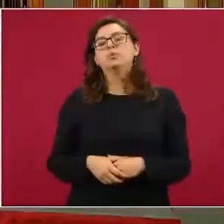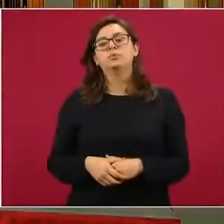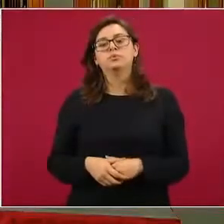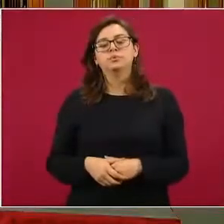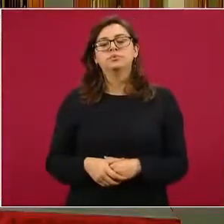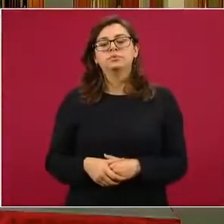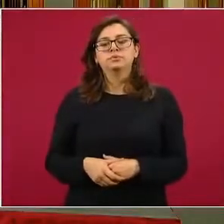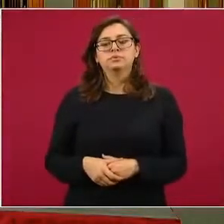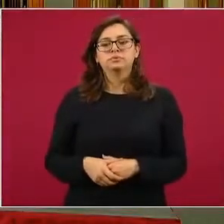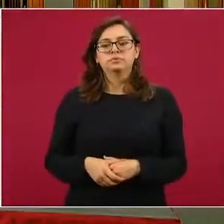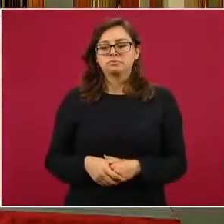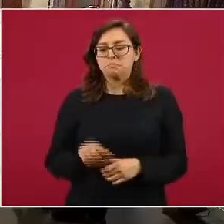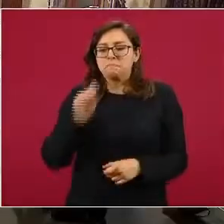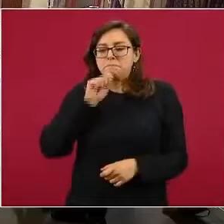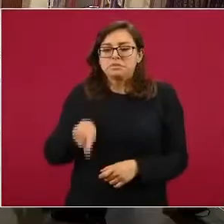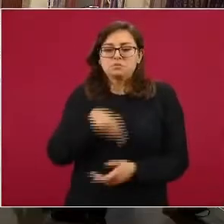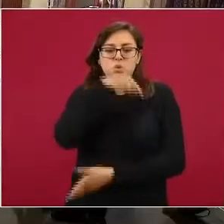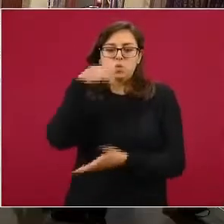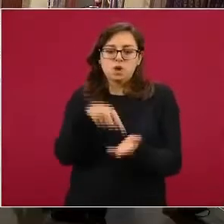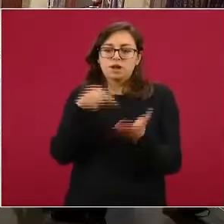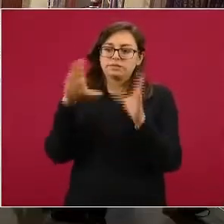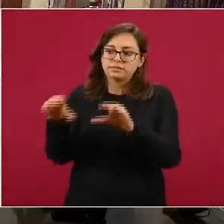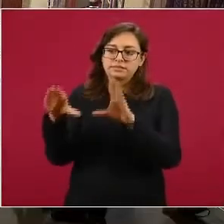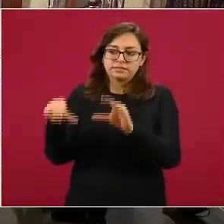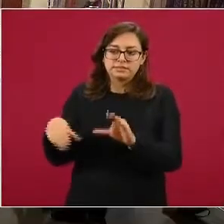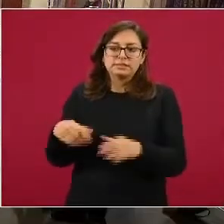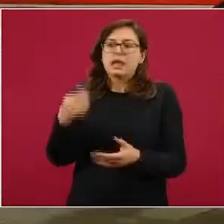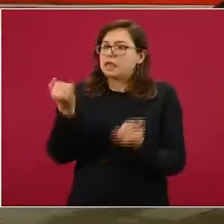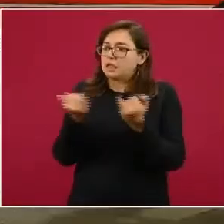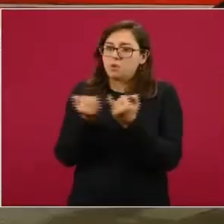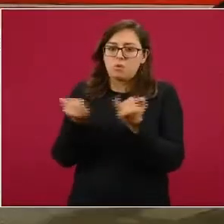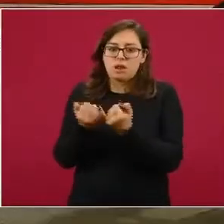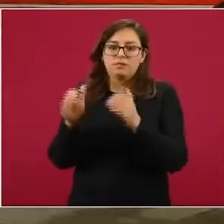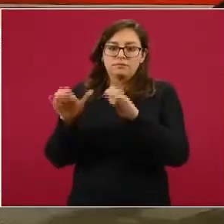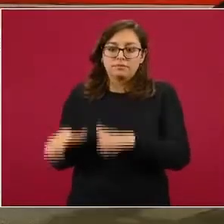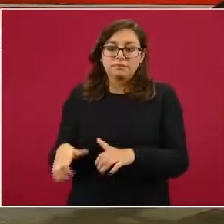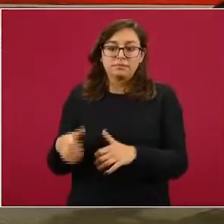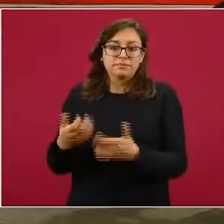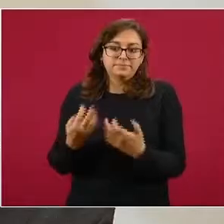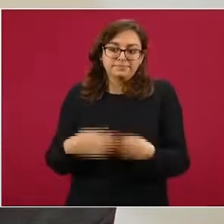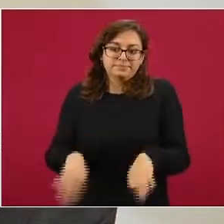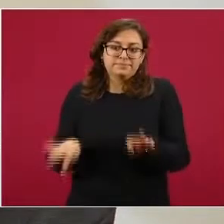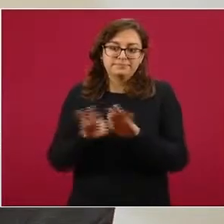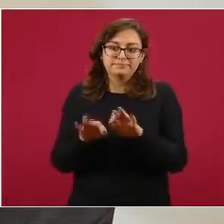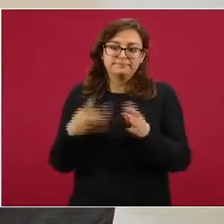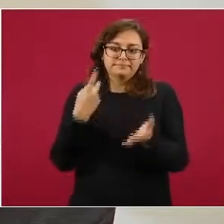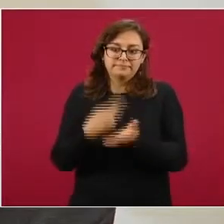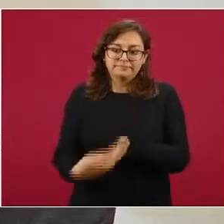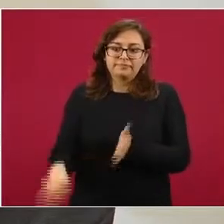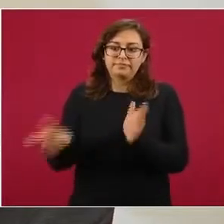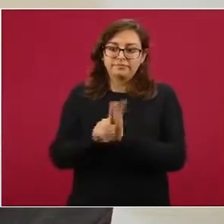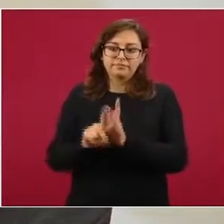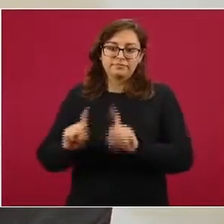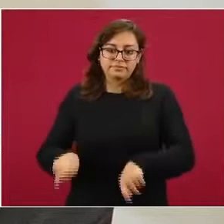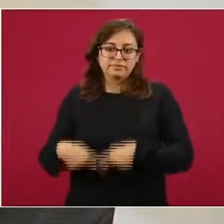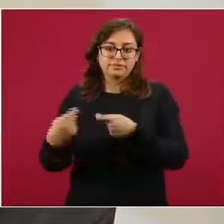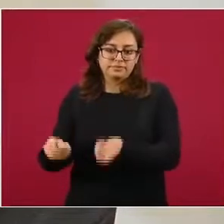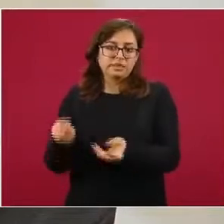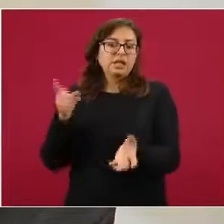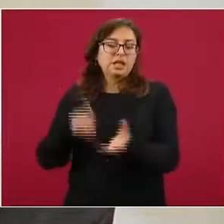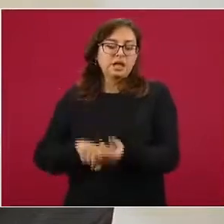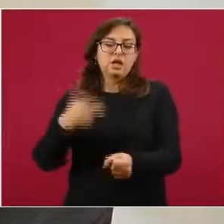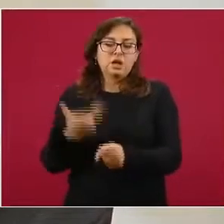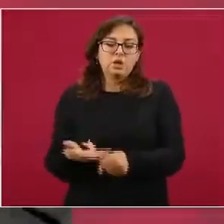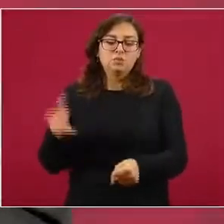los propios residentes. El elemento fundamental es armar las plazas de médicos especialistas en las unidades.